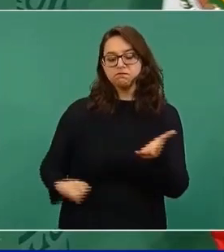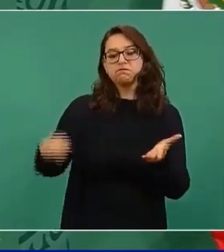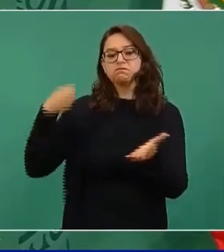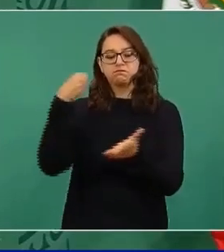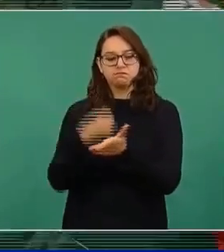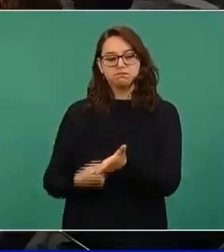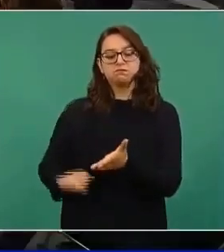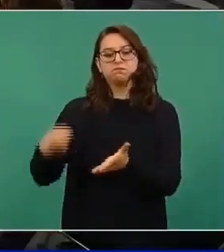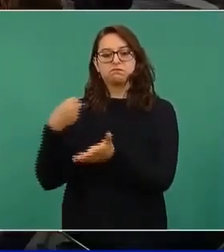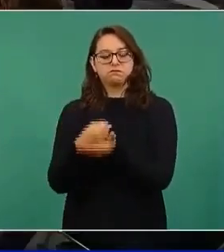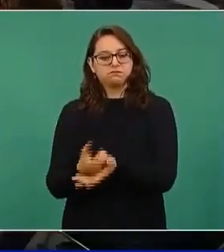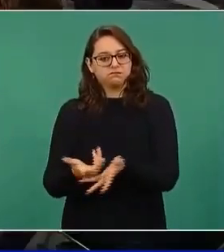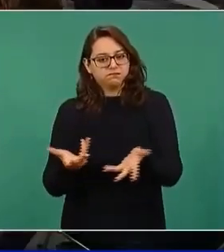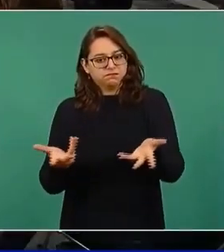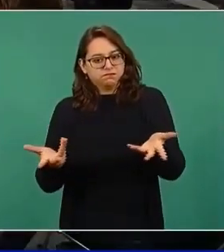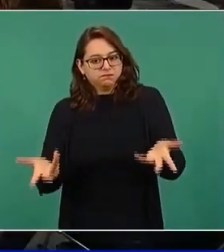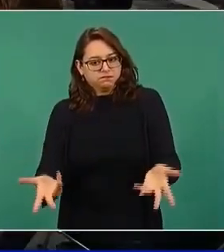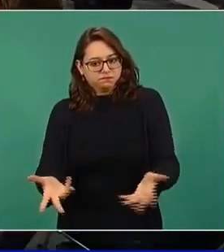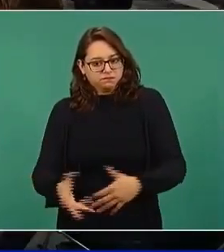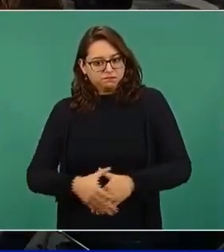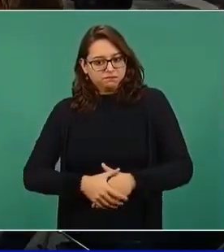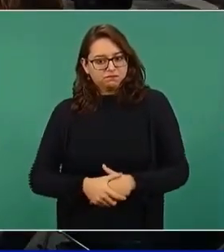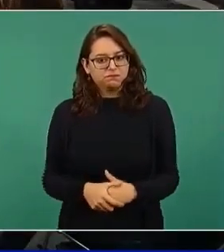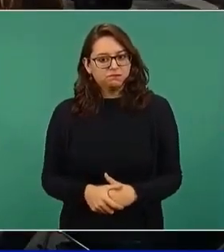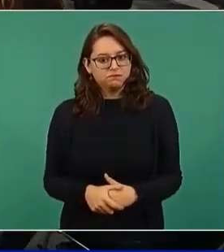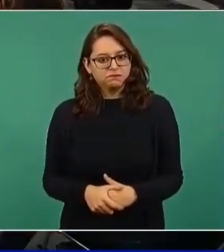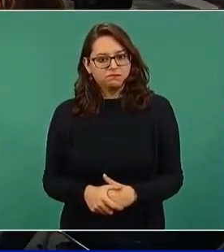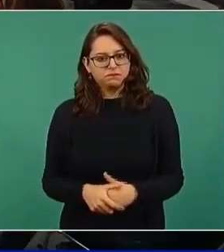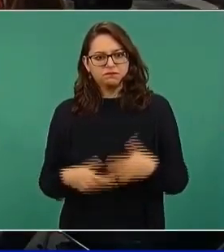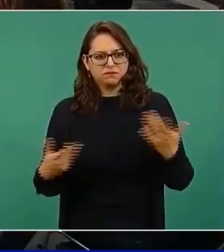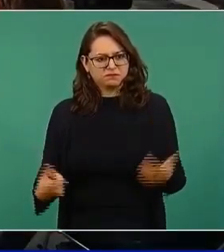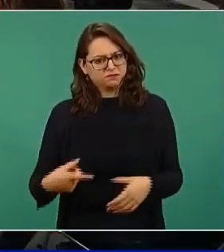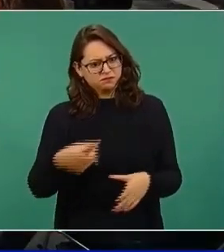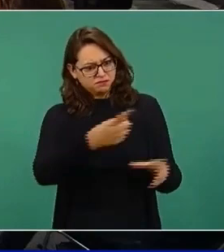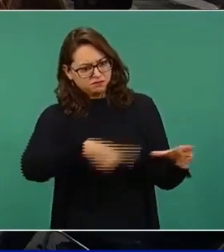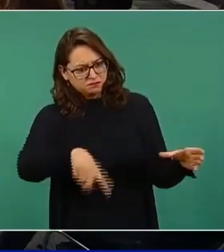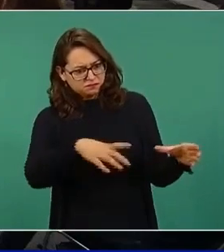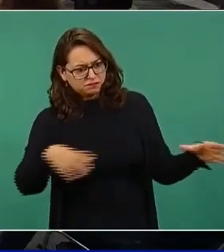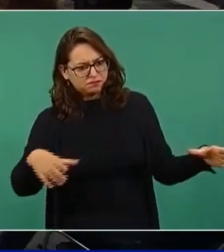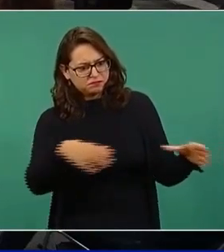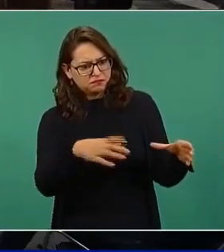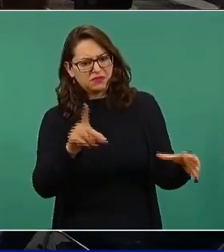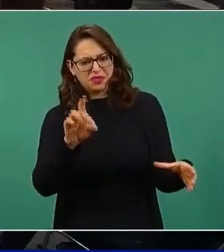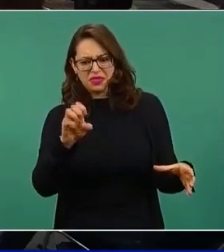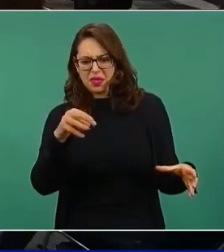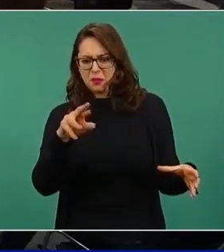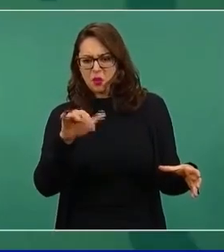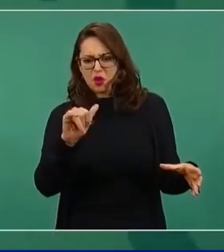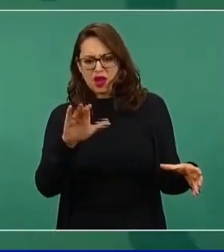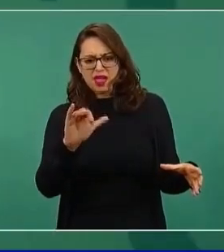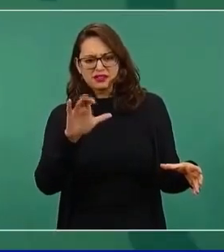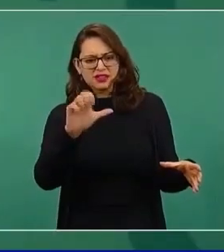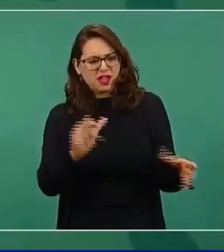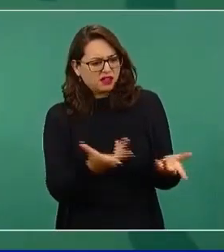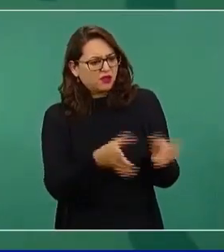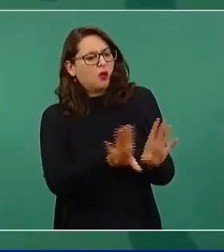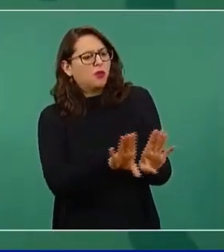Entonces, a ver, míjenle qué demócratas son, que